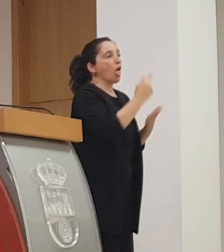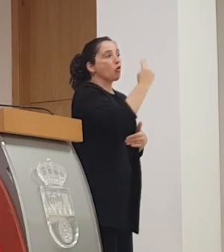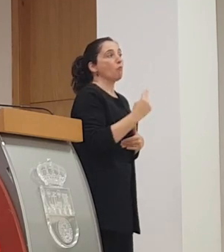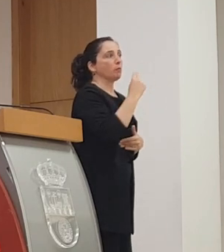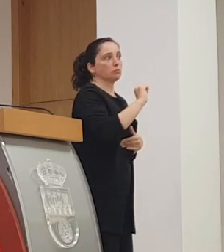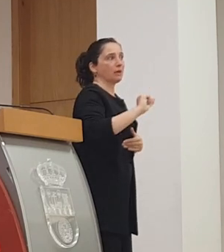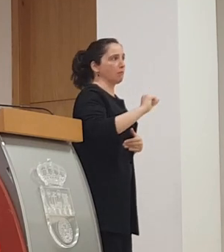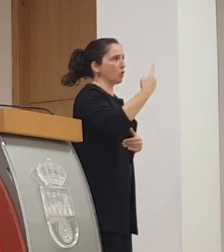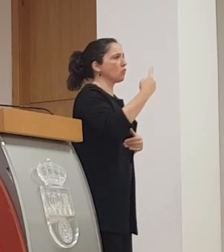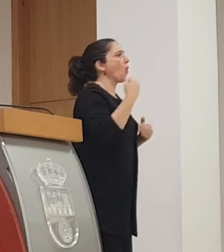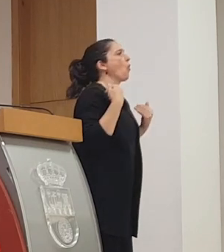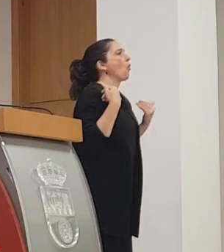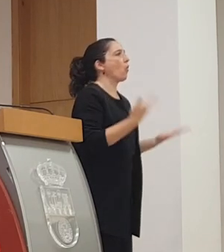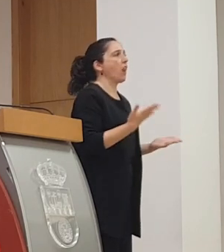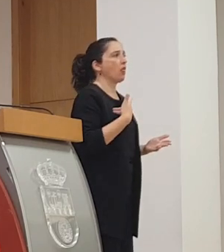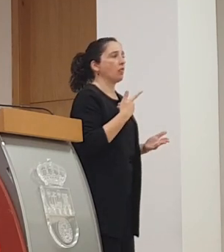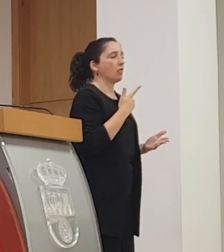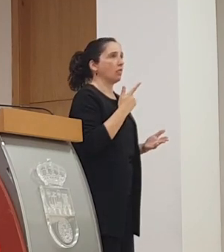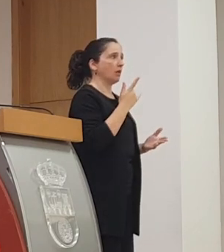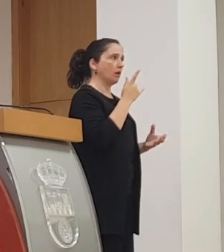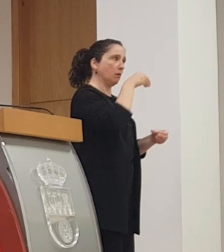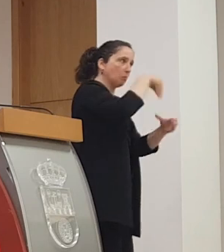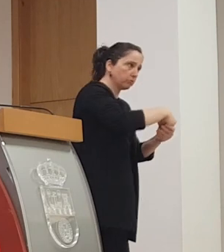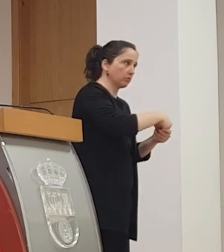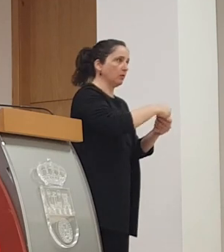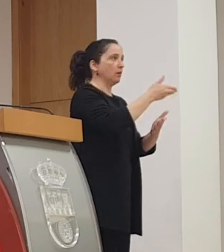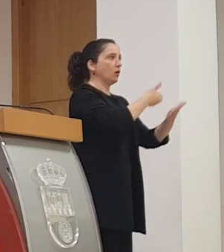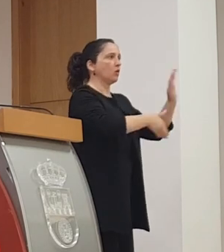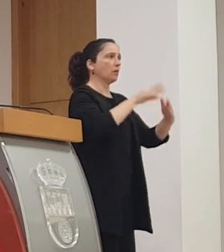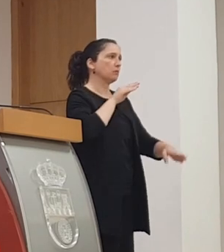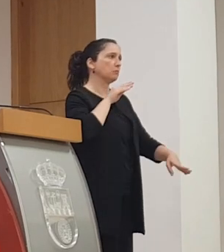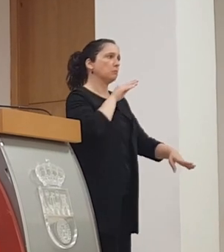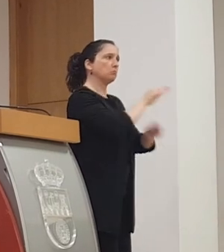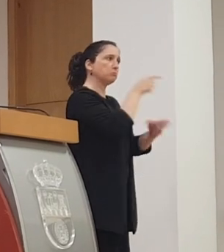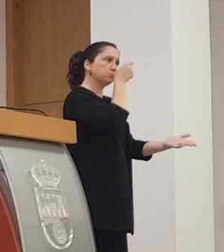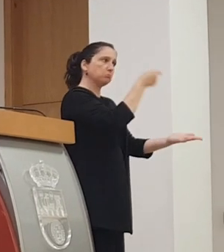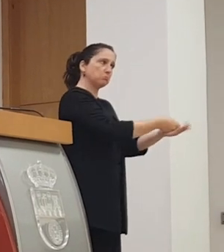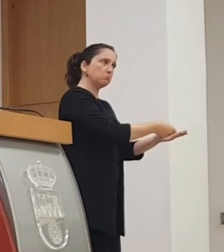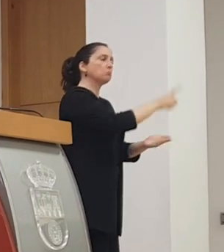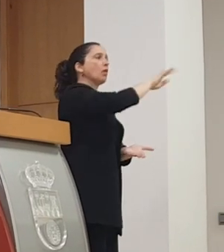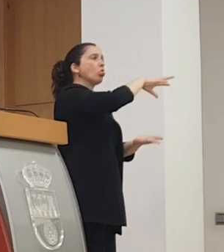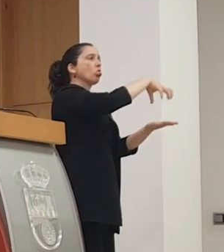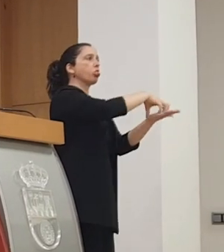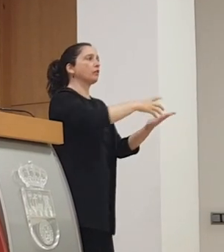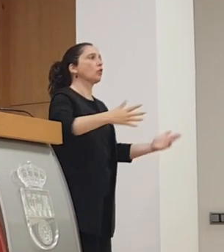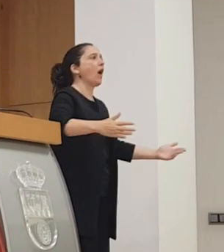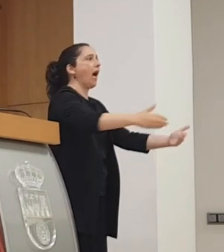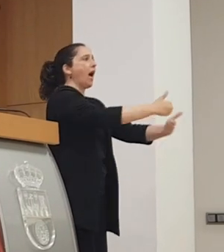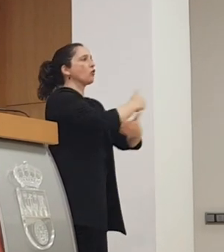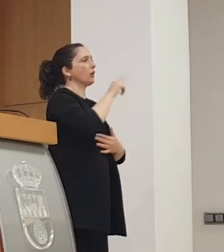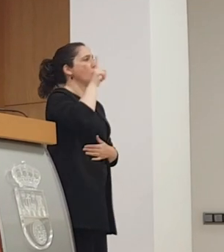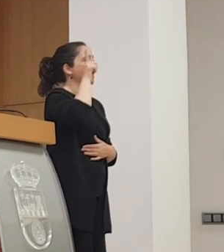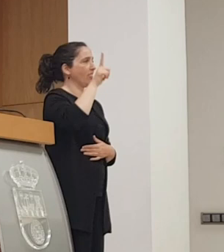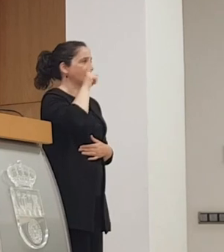es implicarnos, colaborar en la financiación del Centro de Acogida Princesa